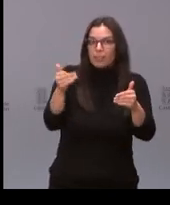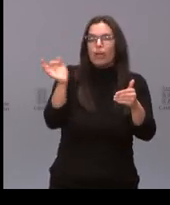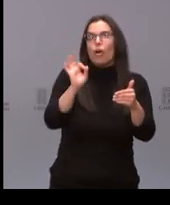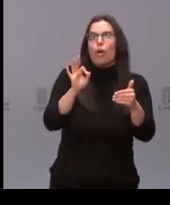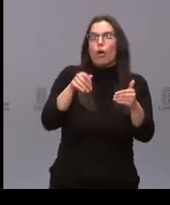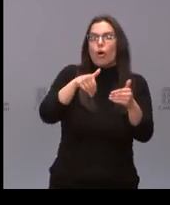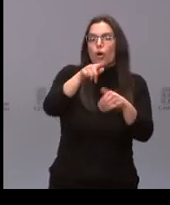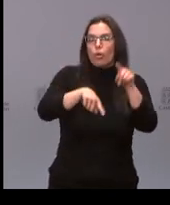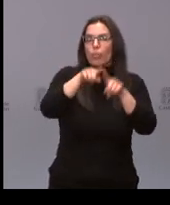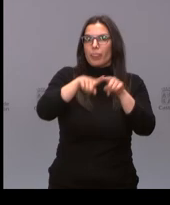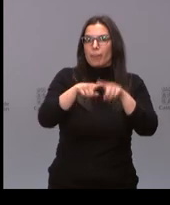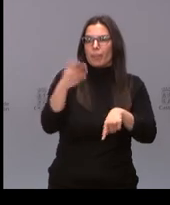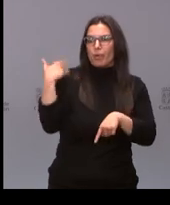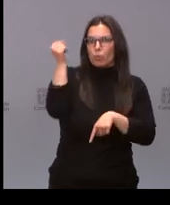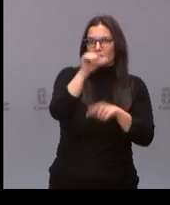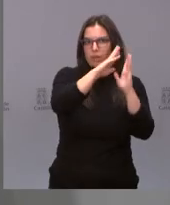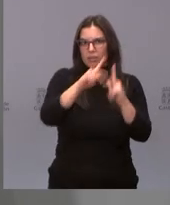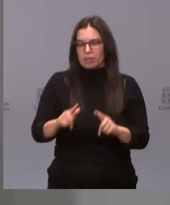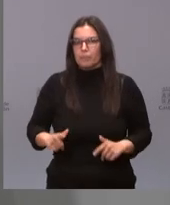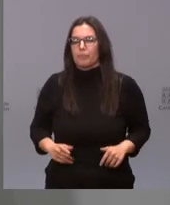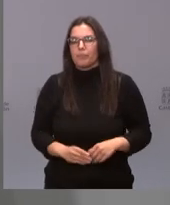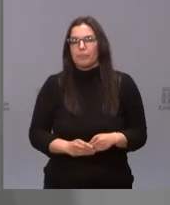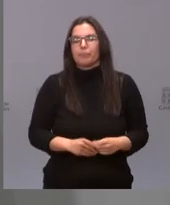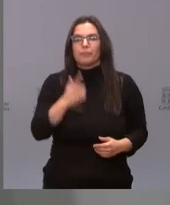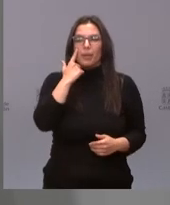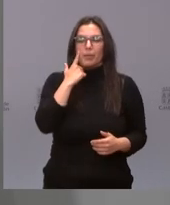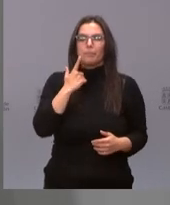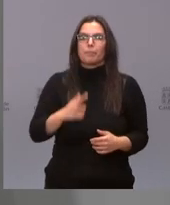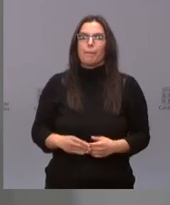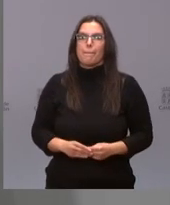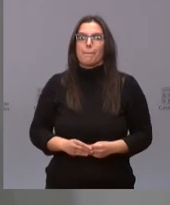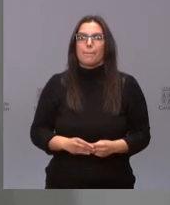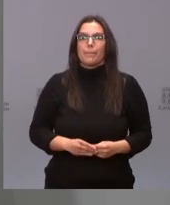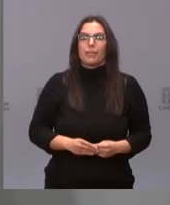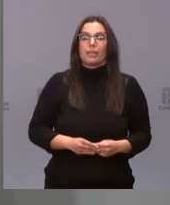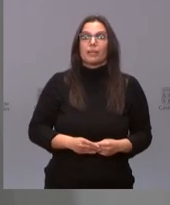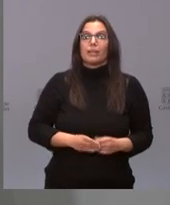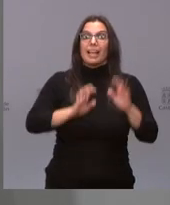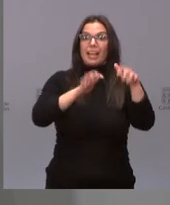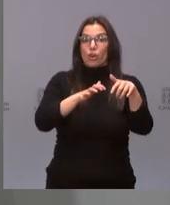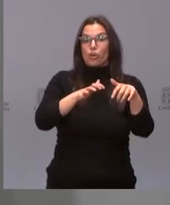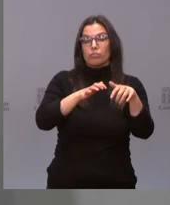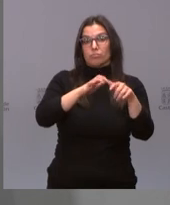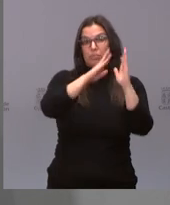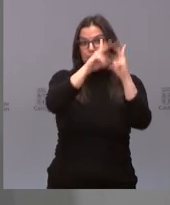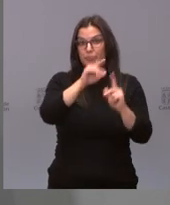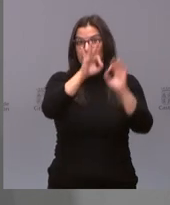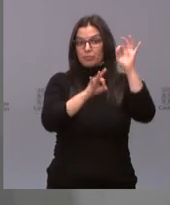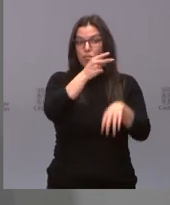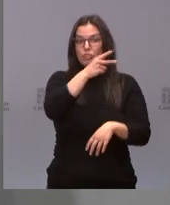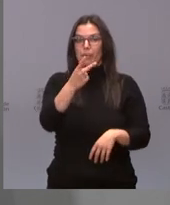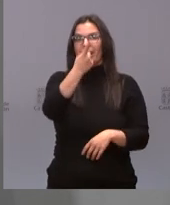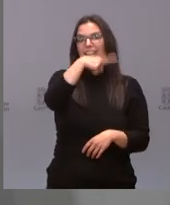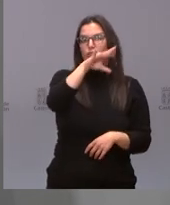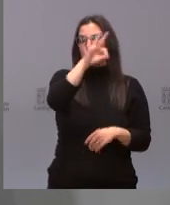en base a la última semana. Gracias. Bueno, vamos a ver. Está por debajo de 150 en incidencia acumulada a 14 días